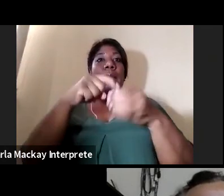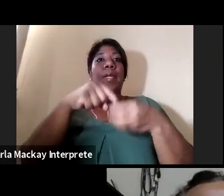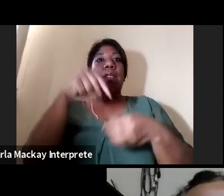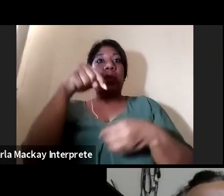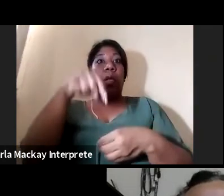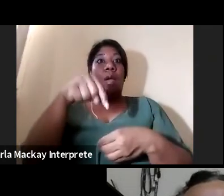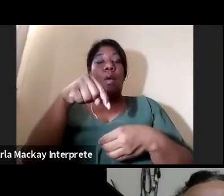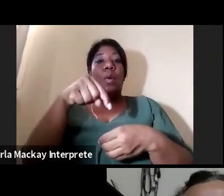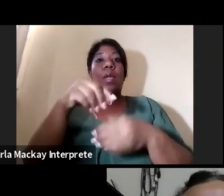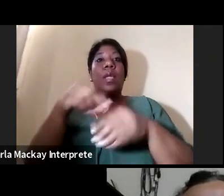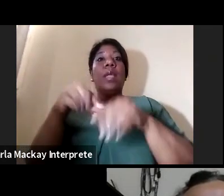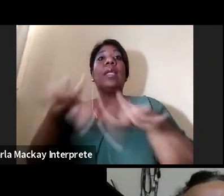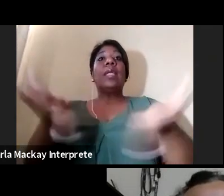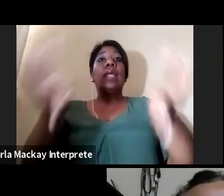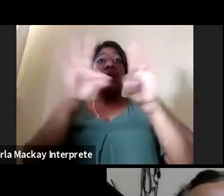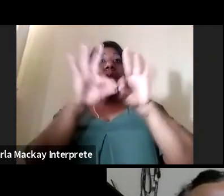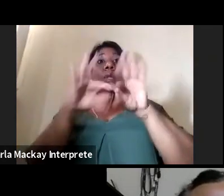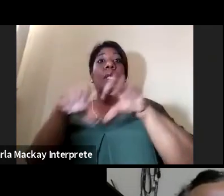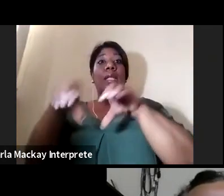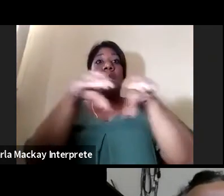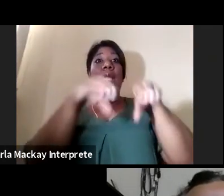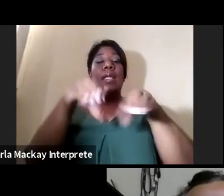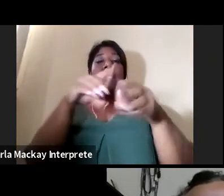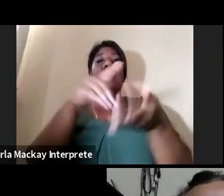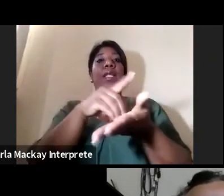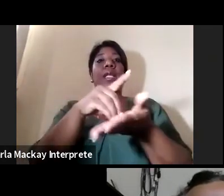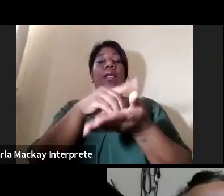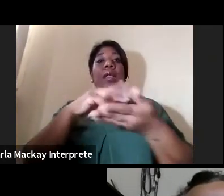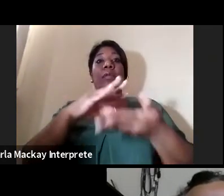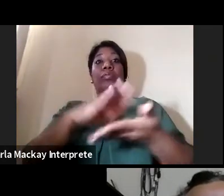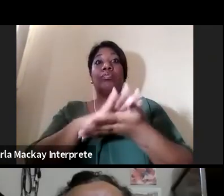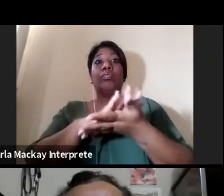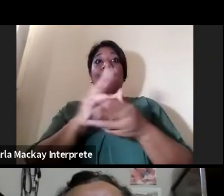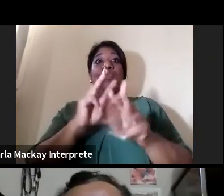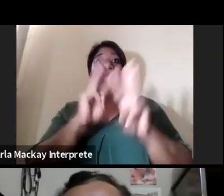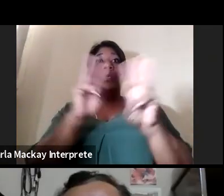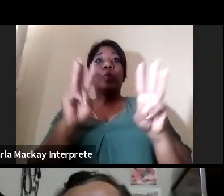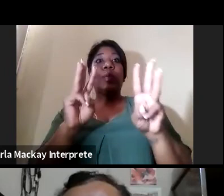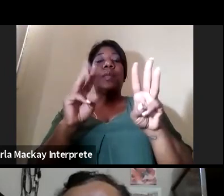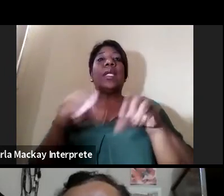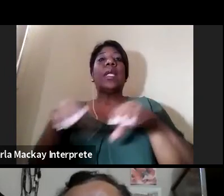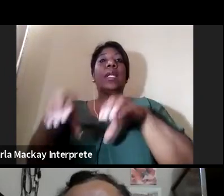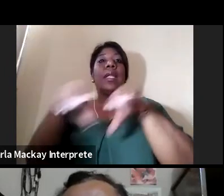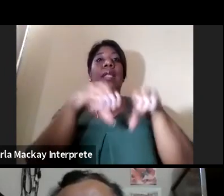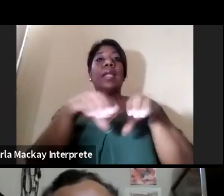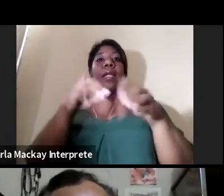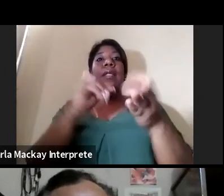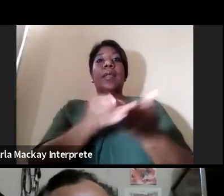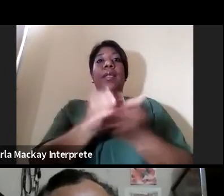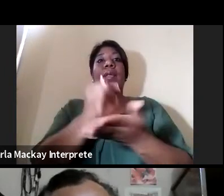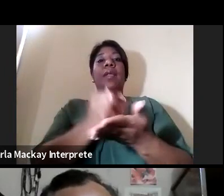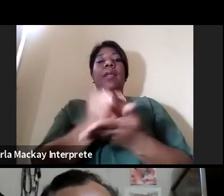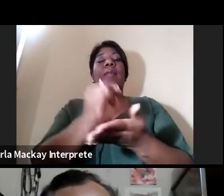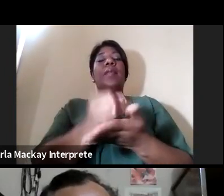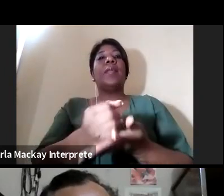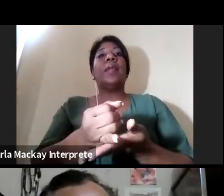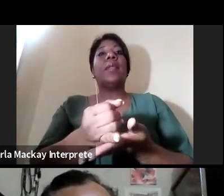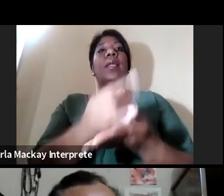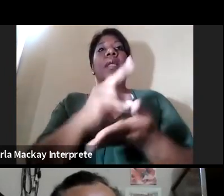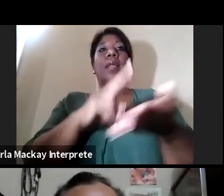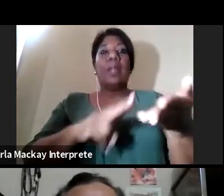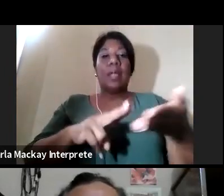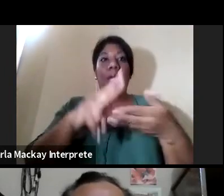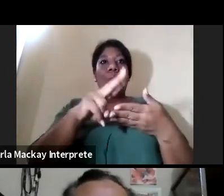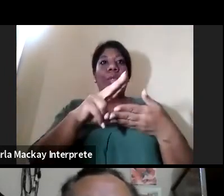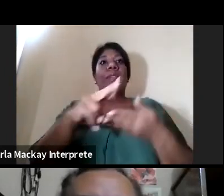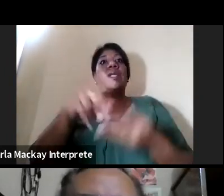importante acto estos estas actividades de investigación son las que las universidades necesitan